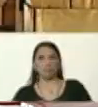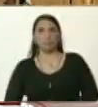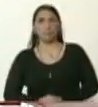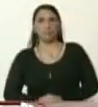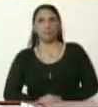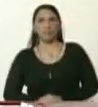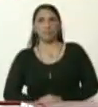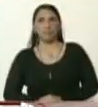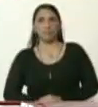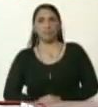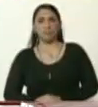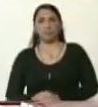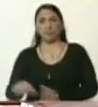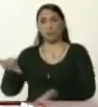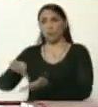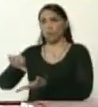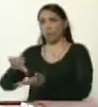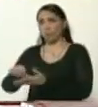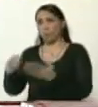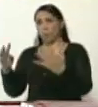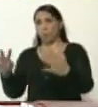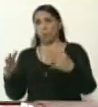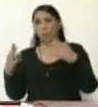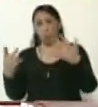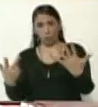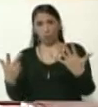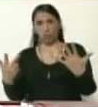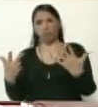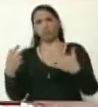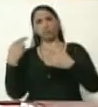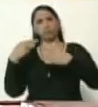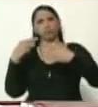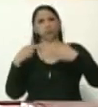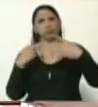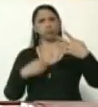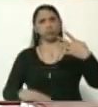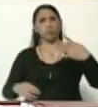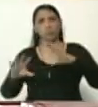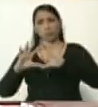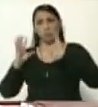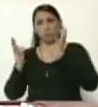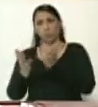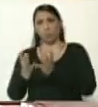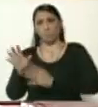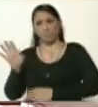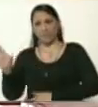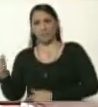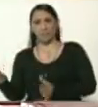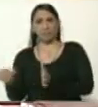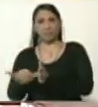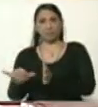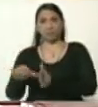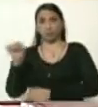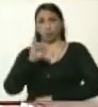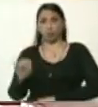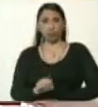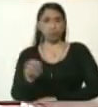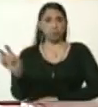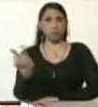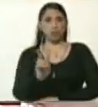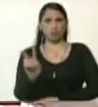el puesto número 8 a nivel mundial. Un país vecino por el sur de Venezuela.